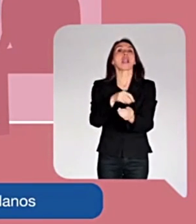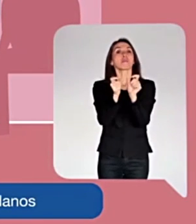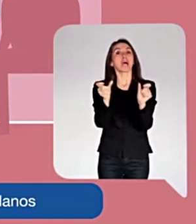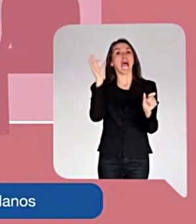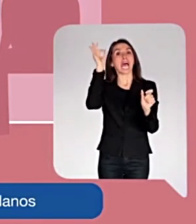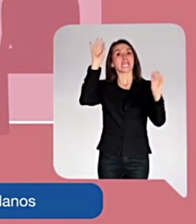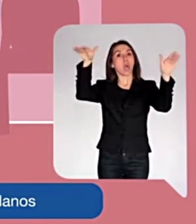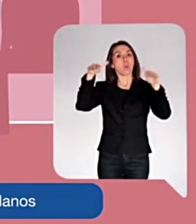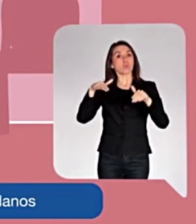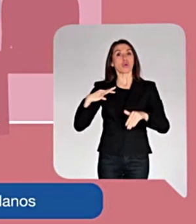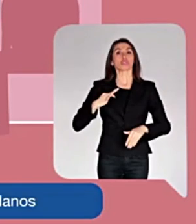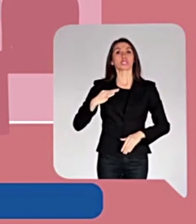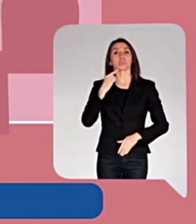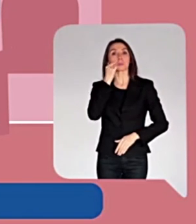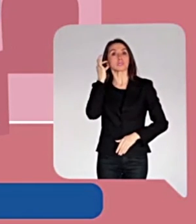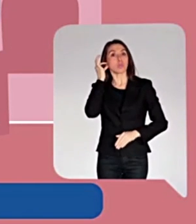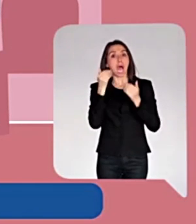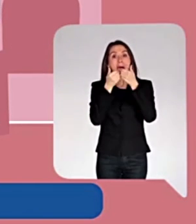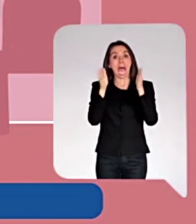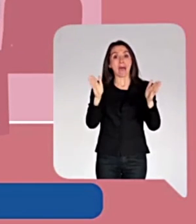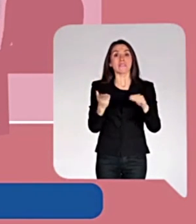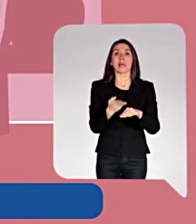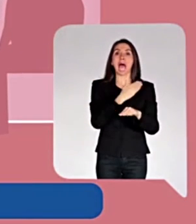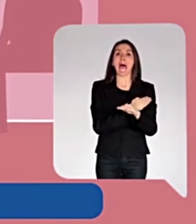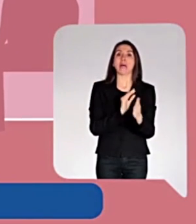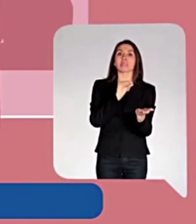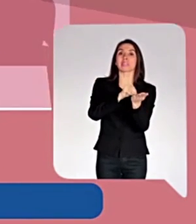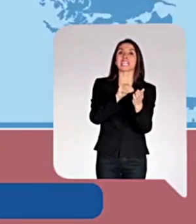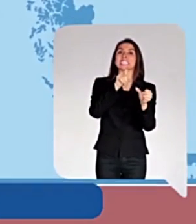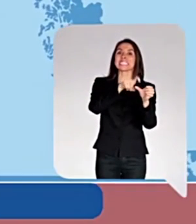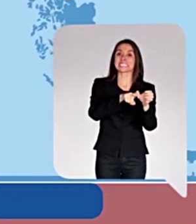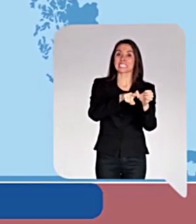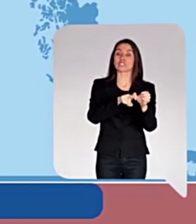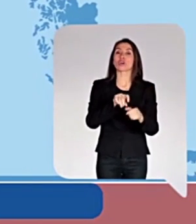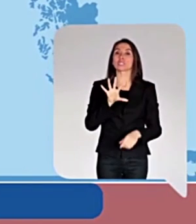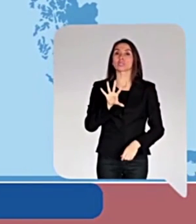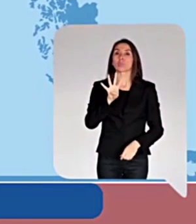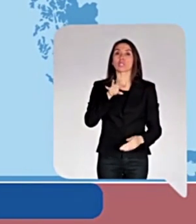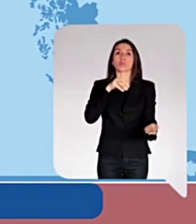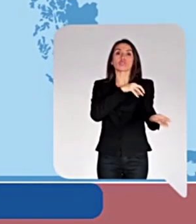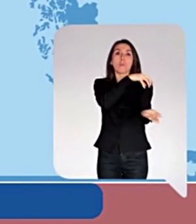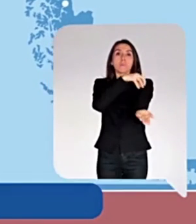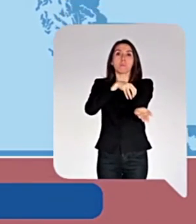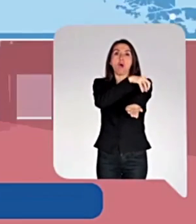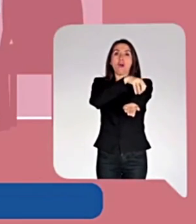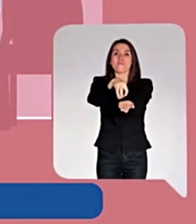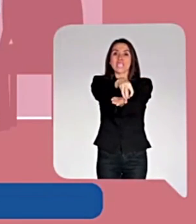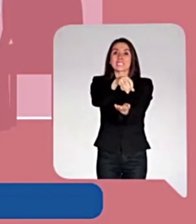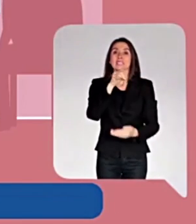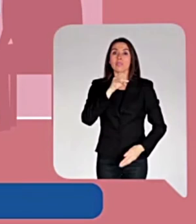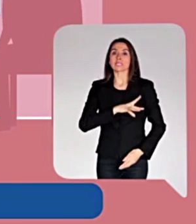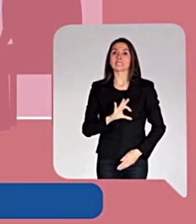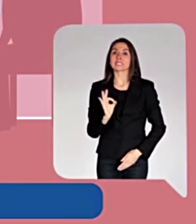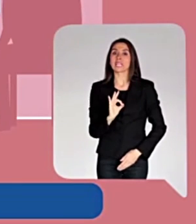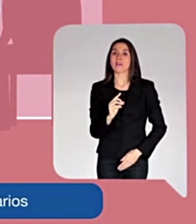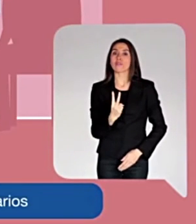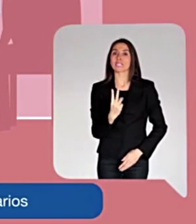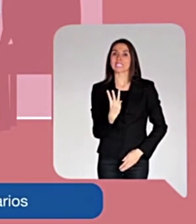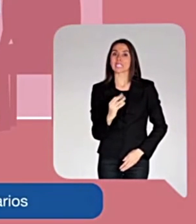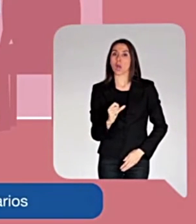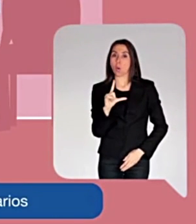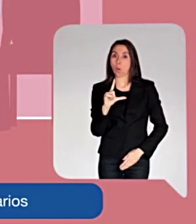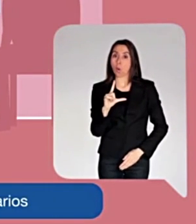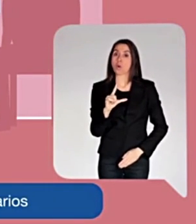abierta de ciudadanas y ciudadanos previamente inscritos. A realizarse en las 54 provincias de Chile el sábado 23 de julio.